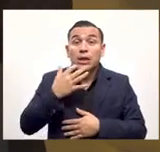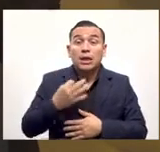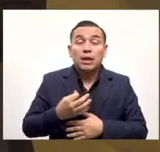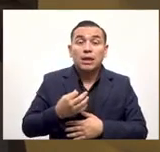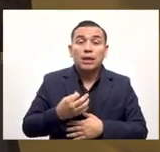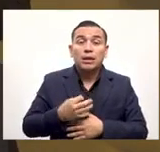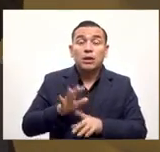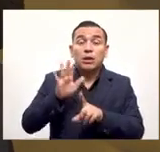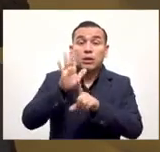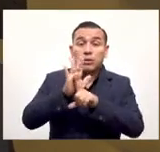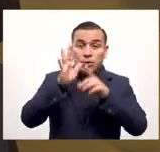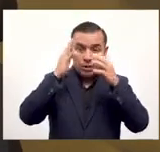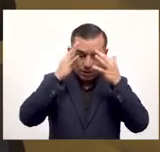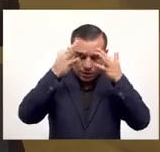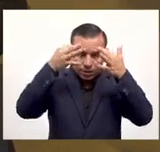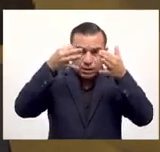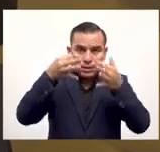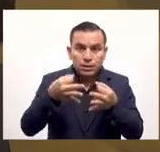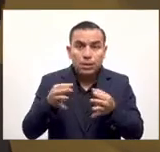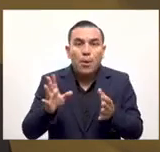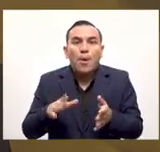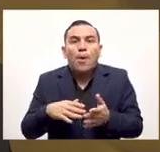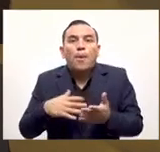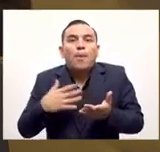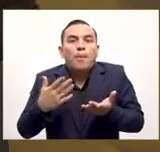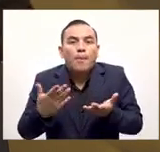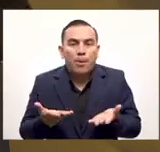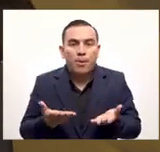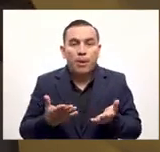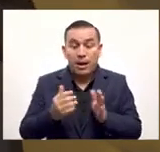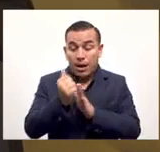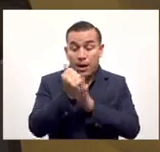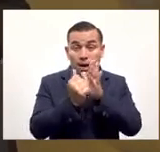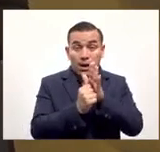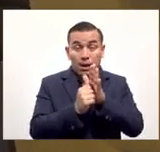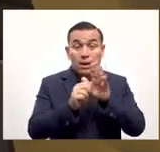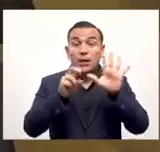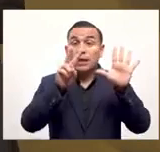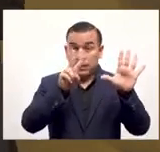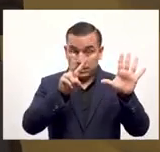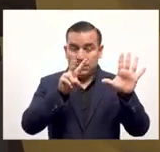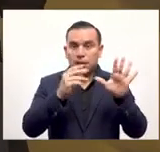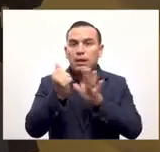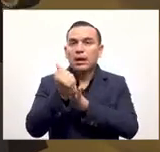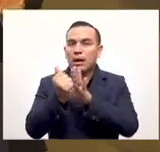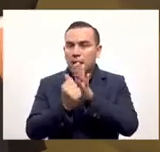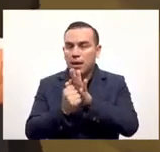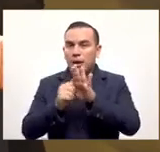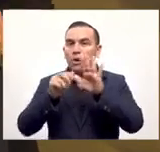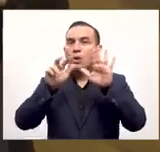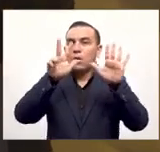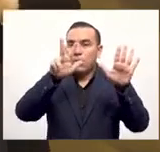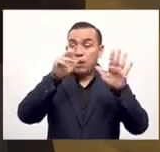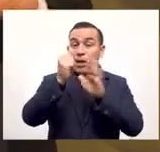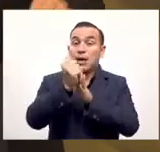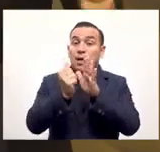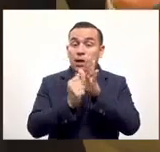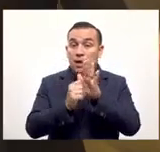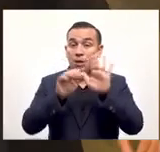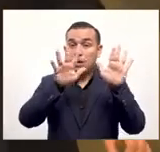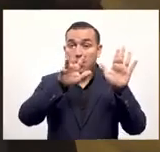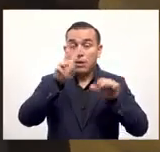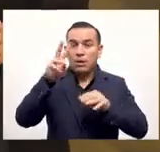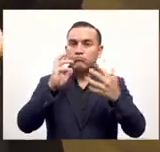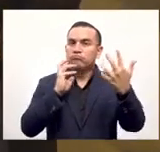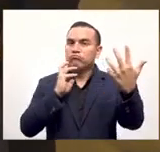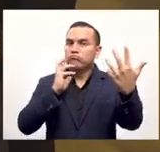dólares es totalmente opcional ¿por qué es opcional? porque si hay un artículo 7 pero también hay un artículo 8 y también hay un